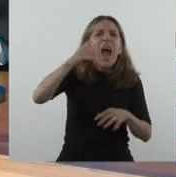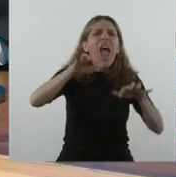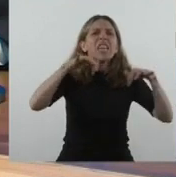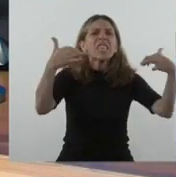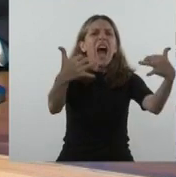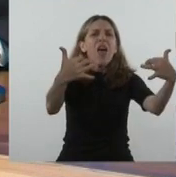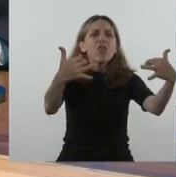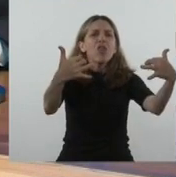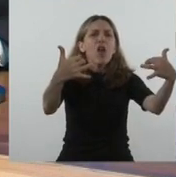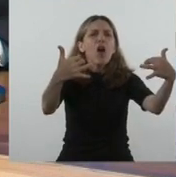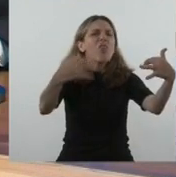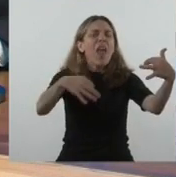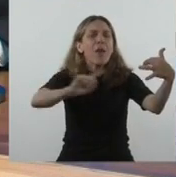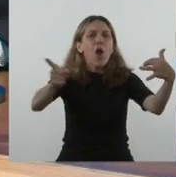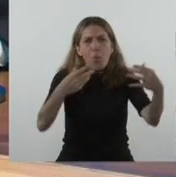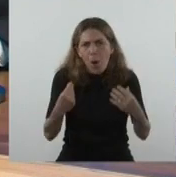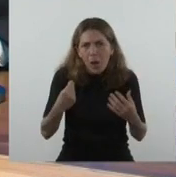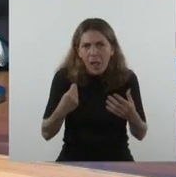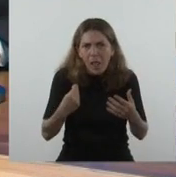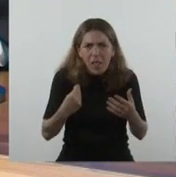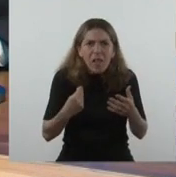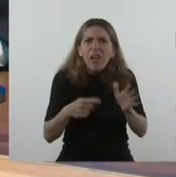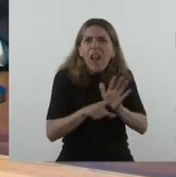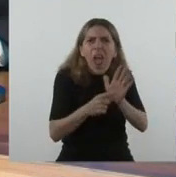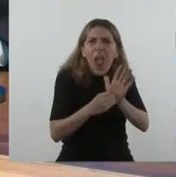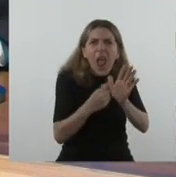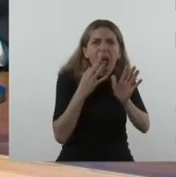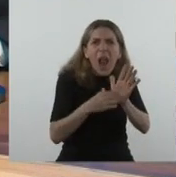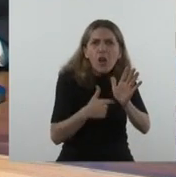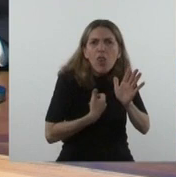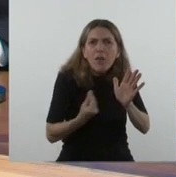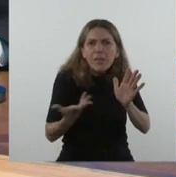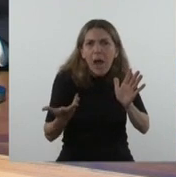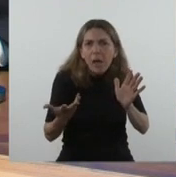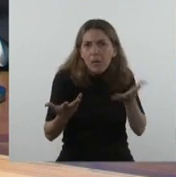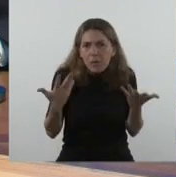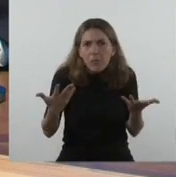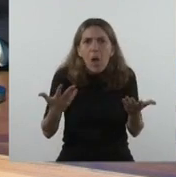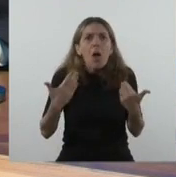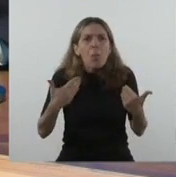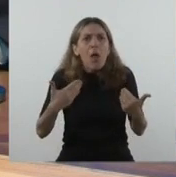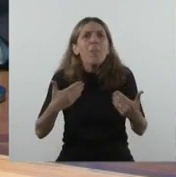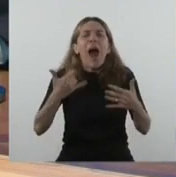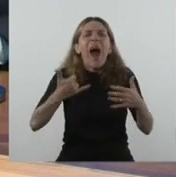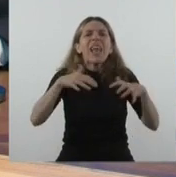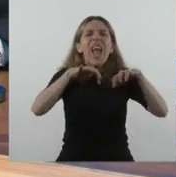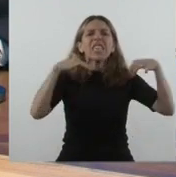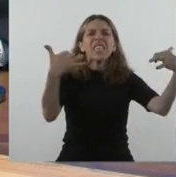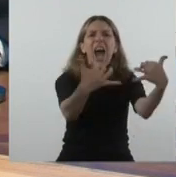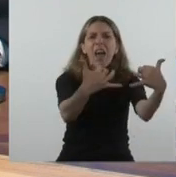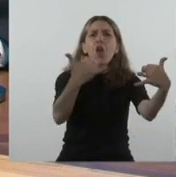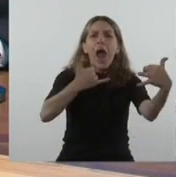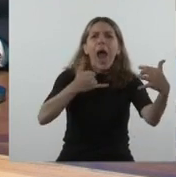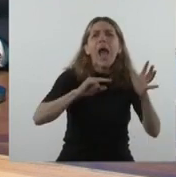naturaleza? ¿Dónde está escrito eso? ¿Quién lo ha dicho? ¿Por qué de eso podemos disfrutar los porteños si no puede disfrutarlo un